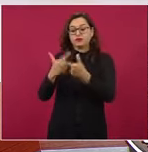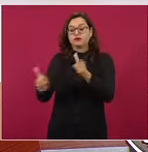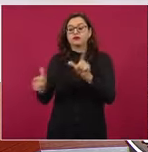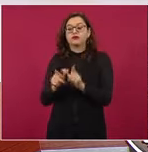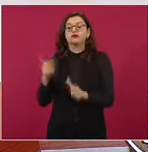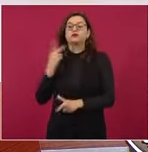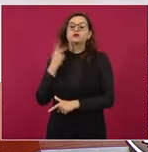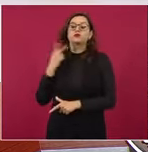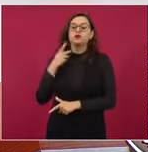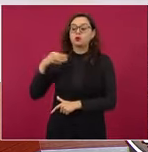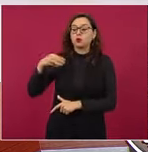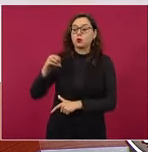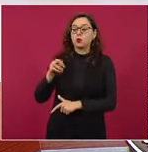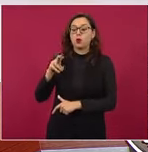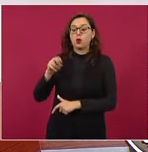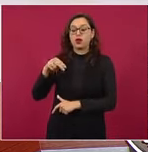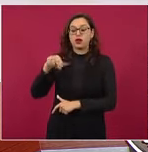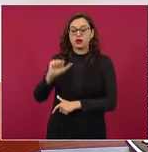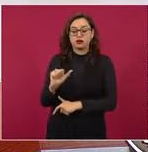hay